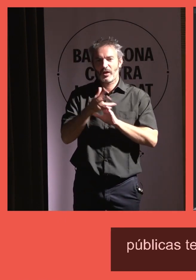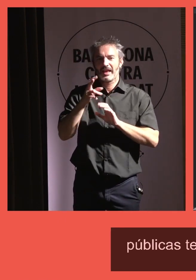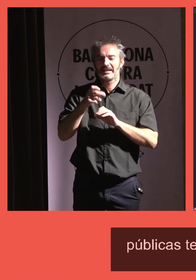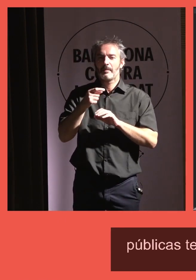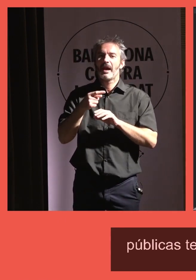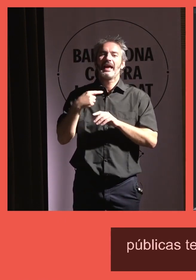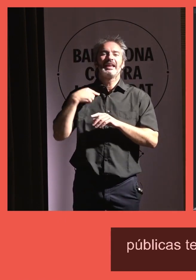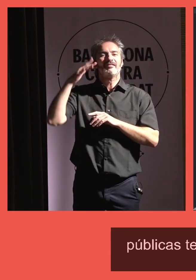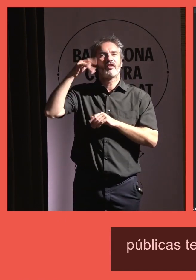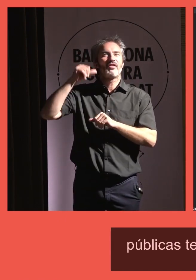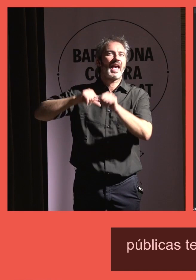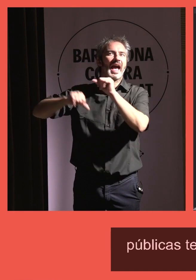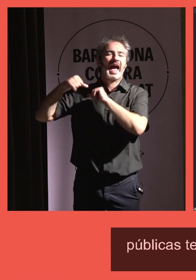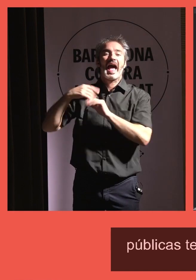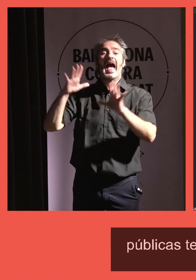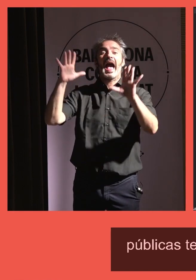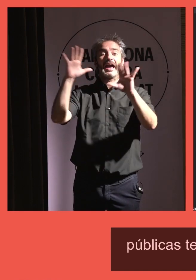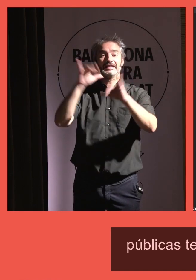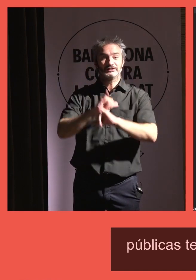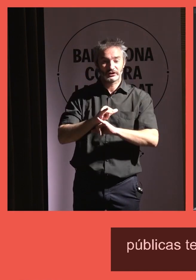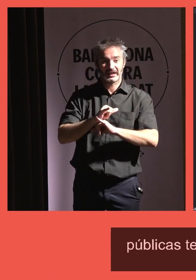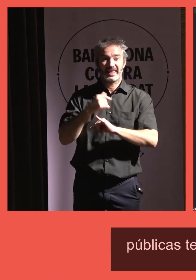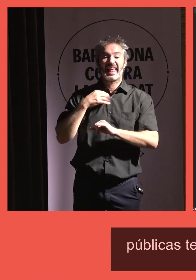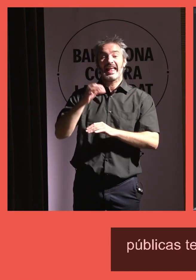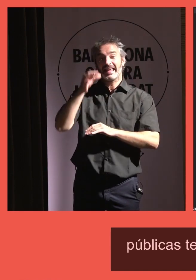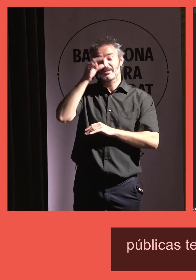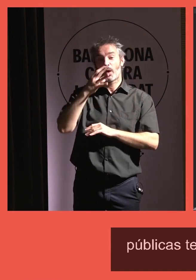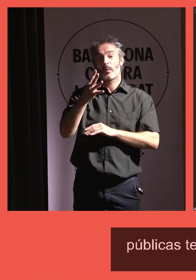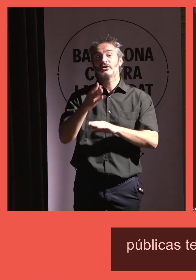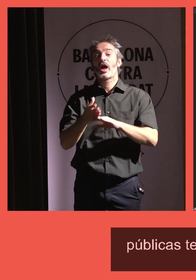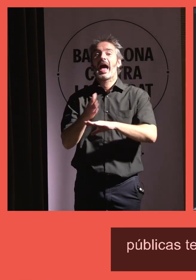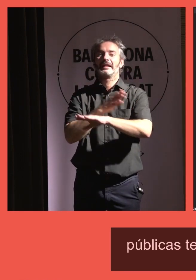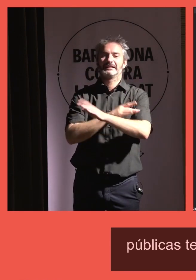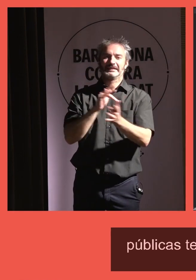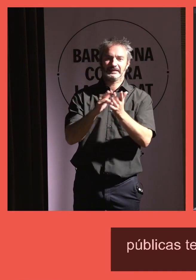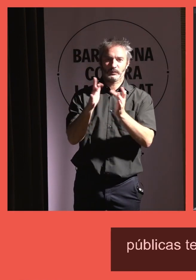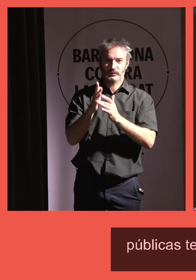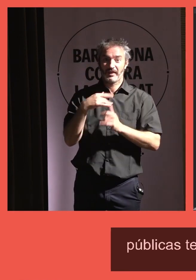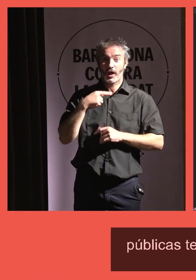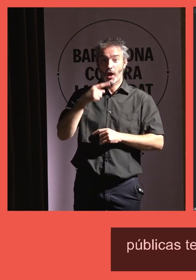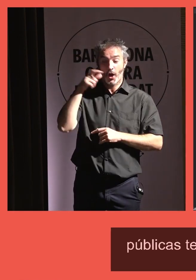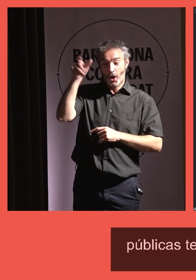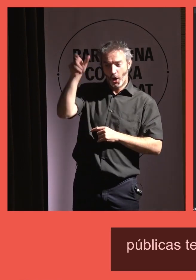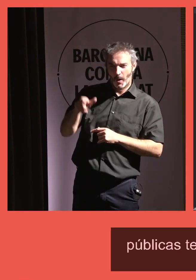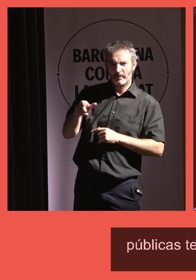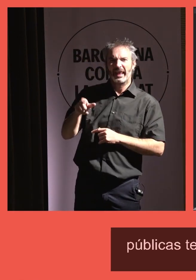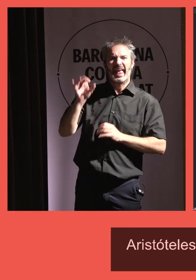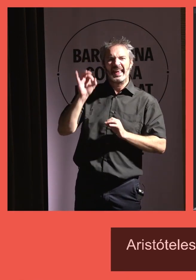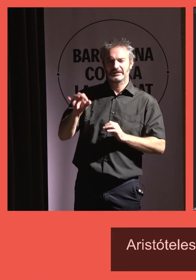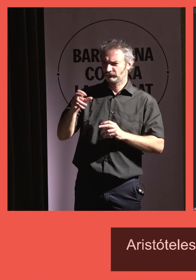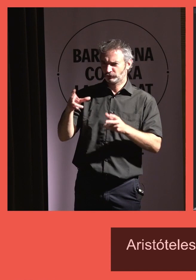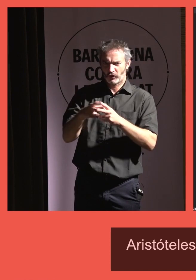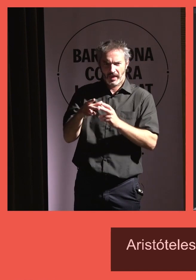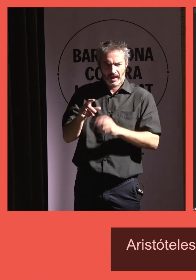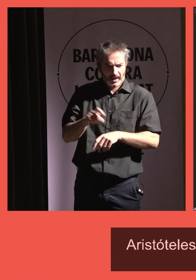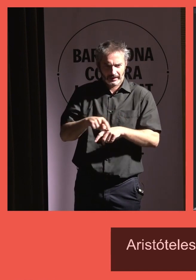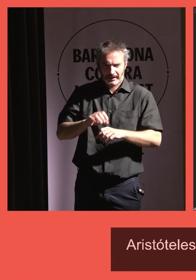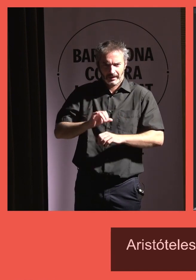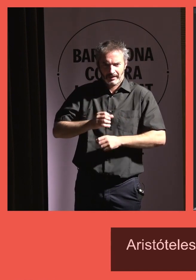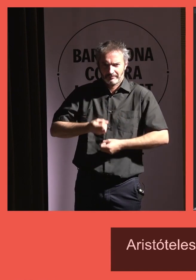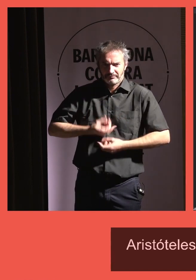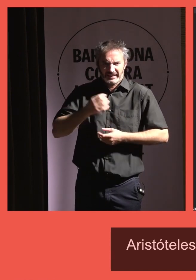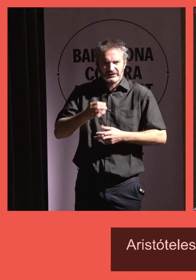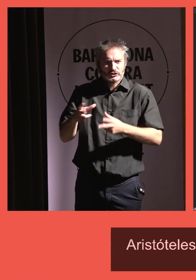los antecedentes filosóficos. Aristóteles ya en el siglo IV a.C. decía que el hombre es un ser social por naturaleza. Por lo tanto,